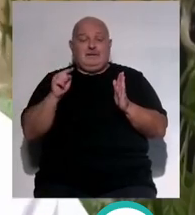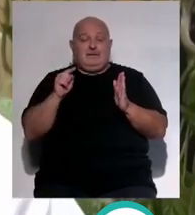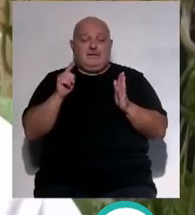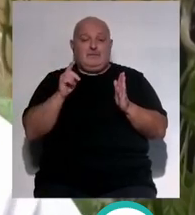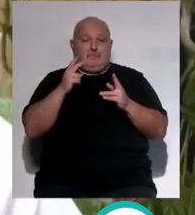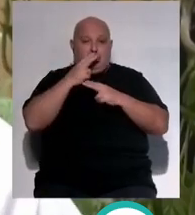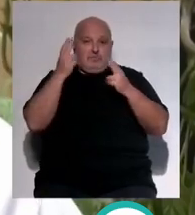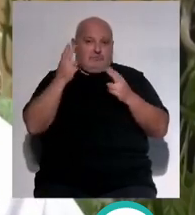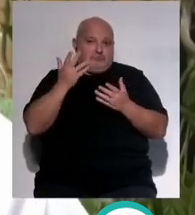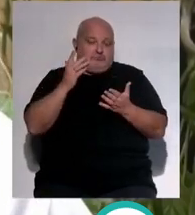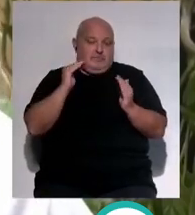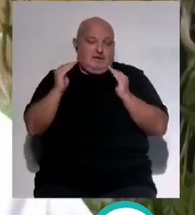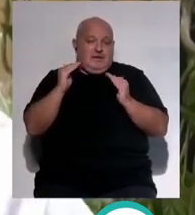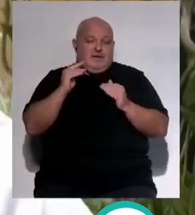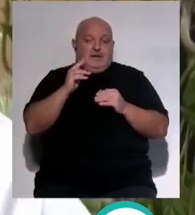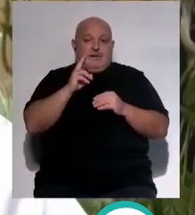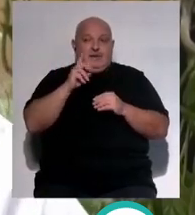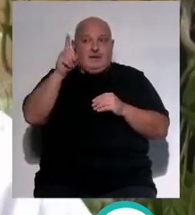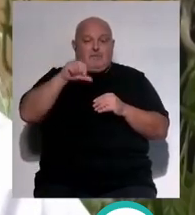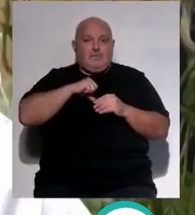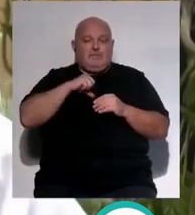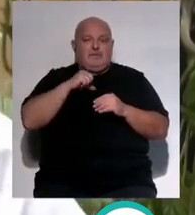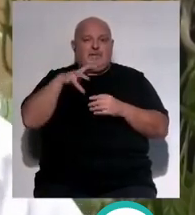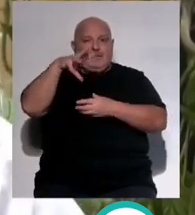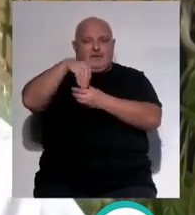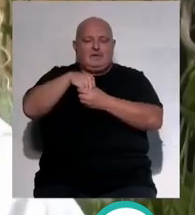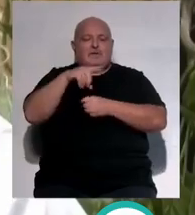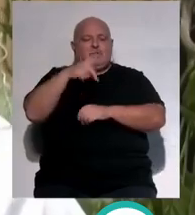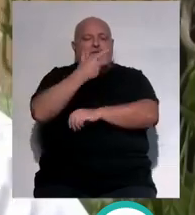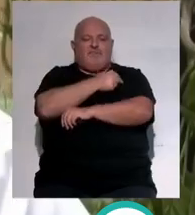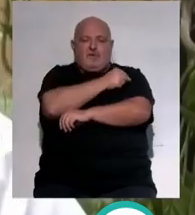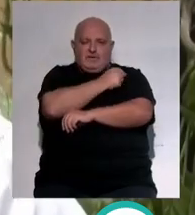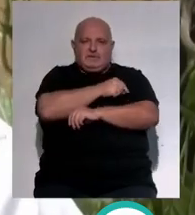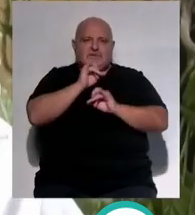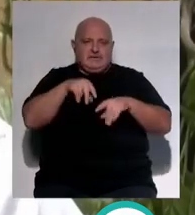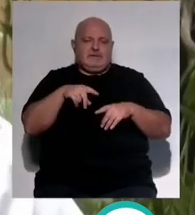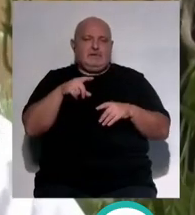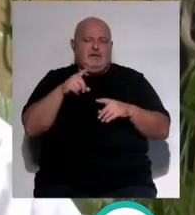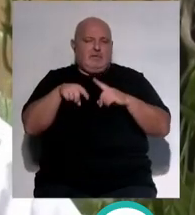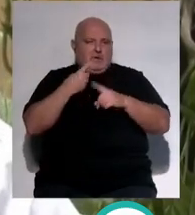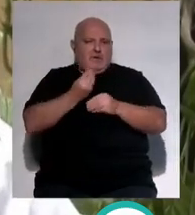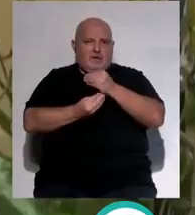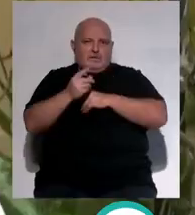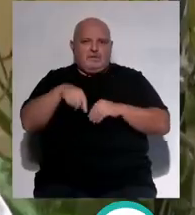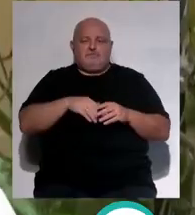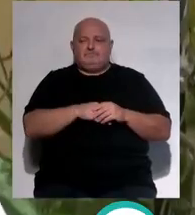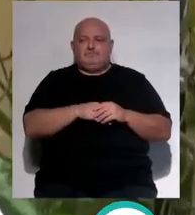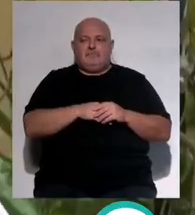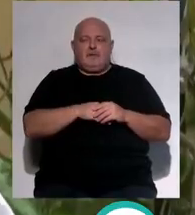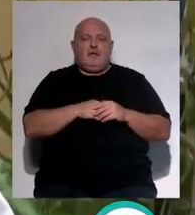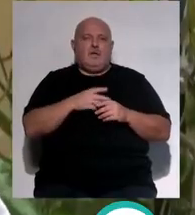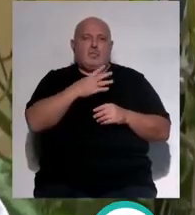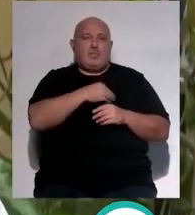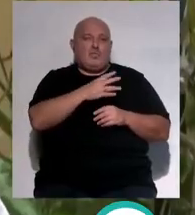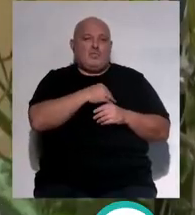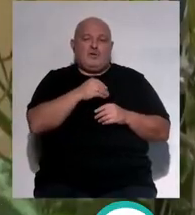público de maternidad, que estén dentro de la sanidad pública, también se pueden vacunar, pueden venir después del nacimiento a vacunarse. Son lastantes,